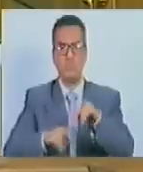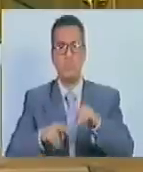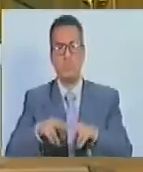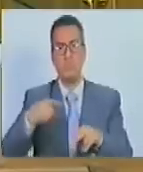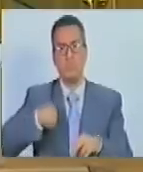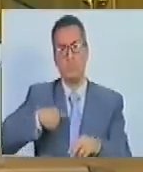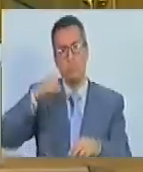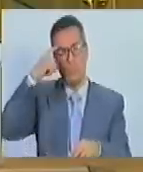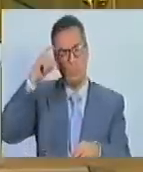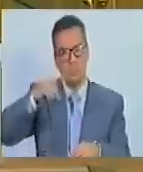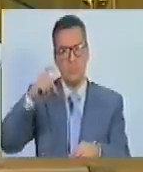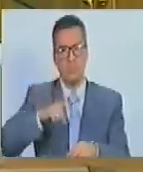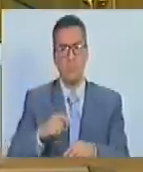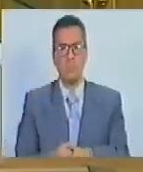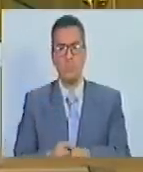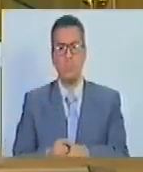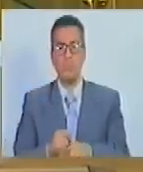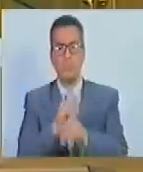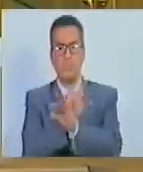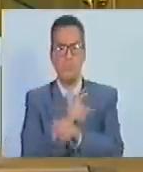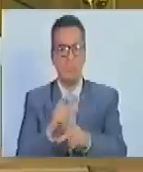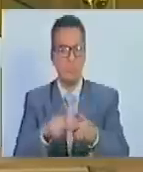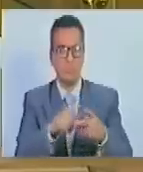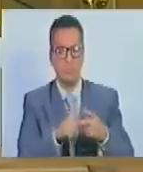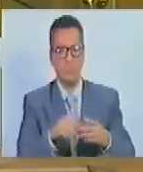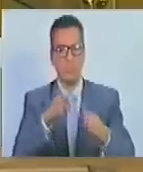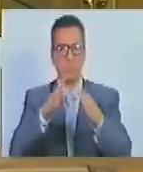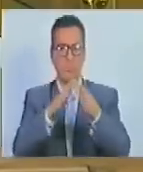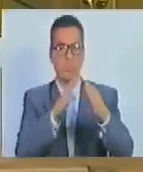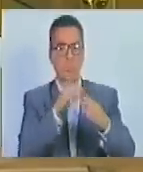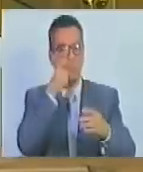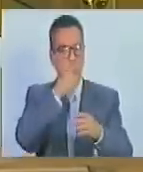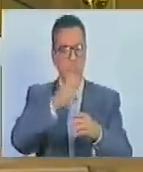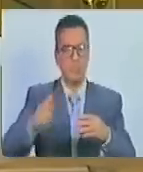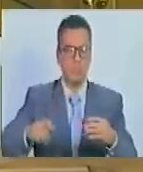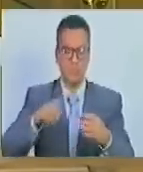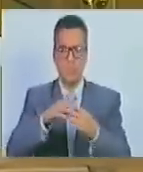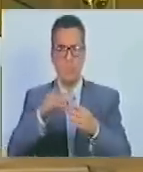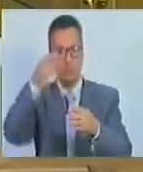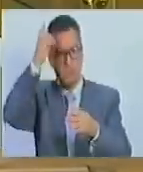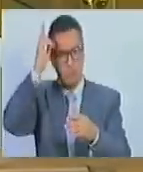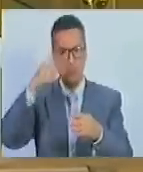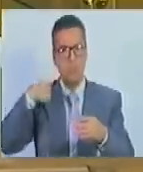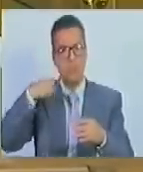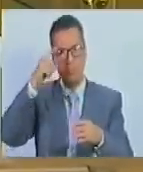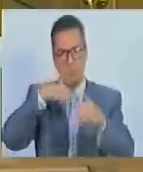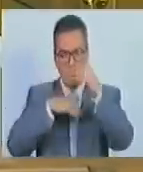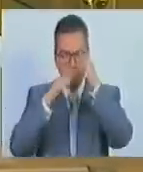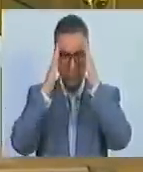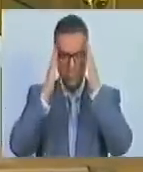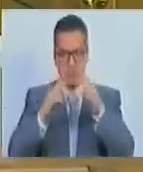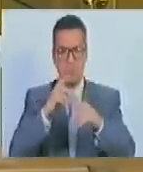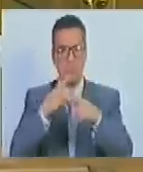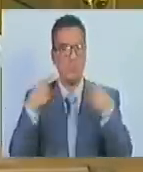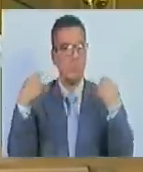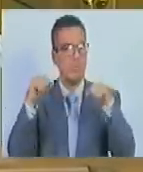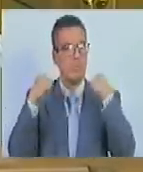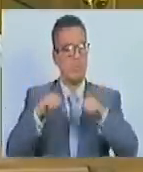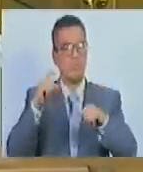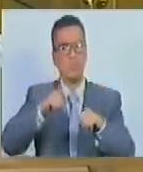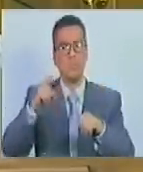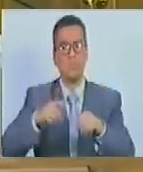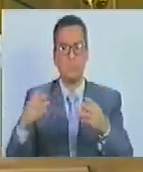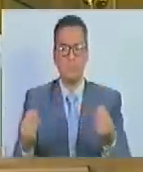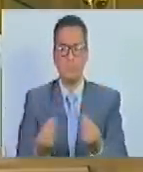estime necesario. Los pueblos y comunidades indígenas atendiendo a sus culturas, prácticas tradicionales y necesidades